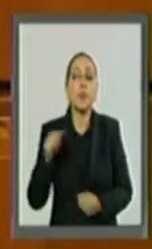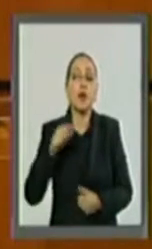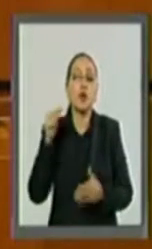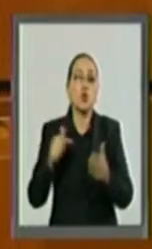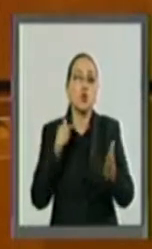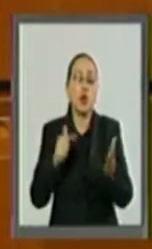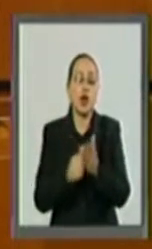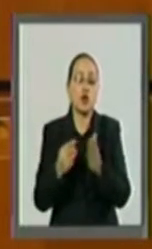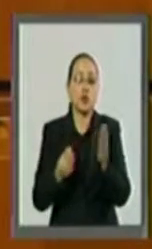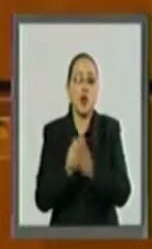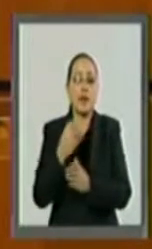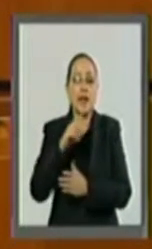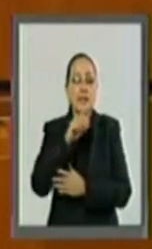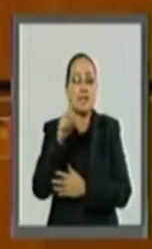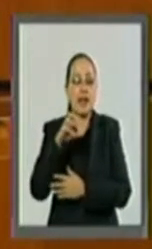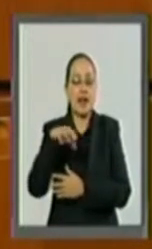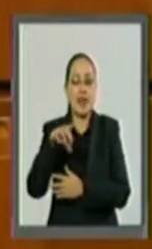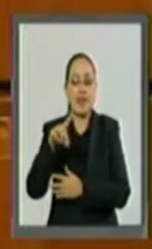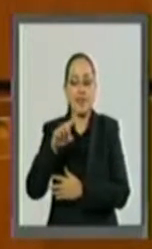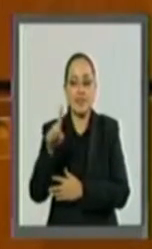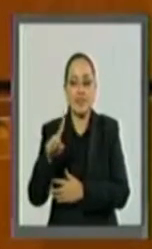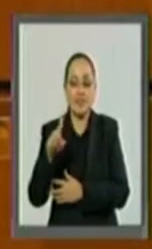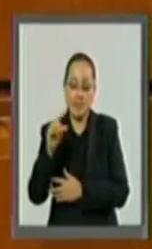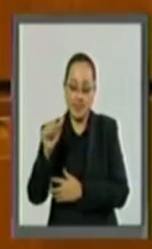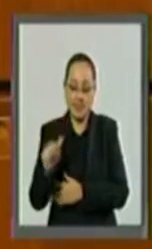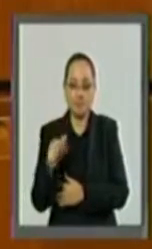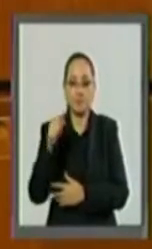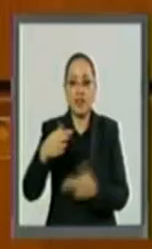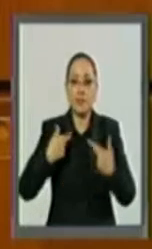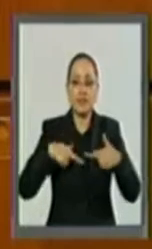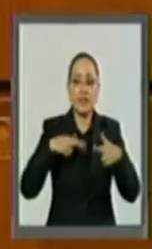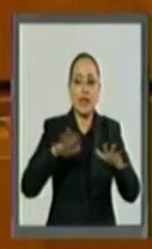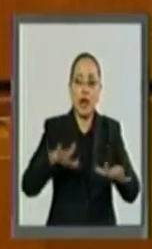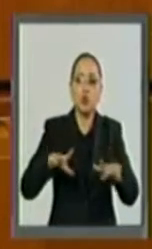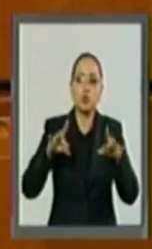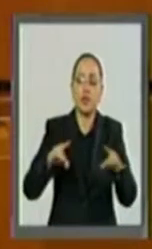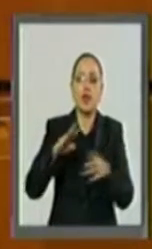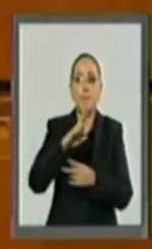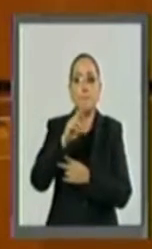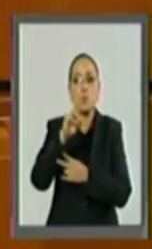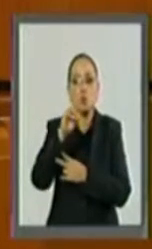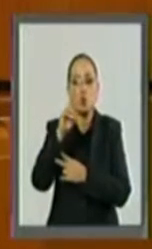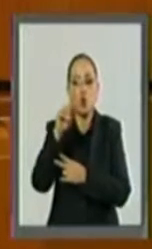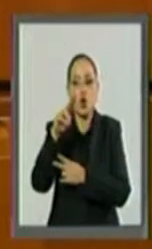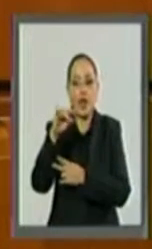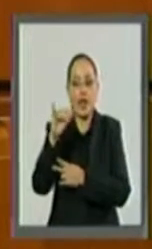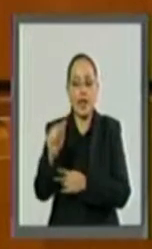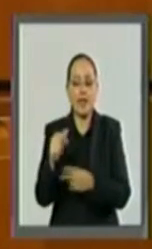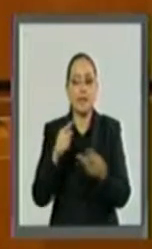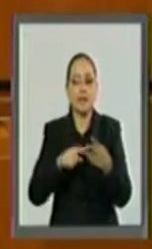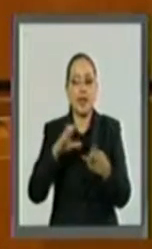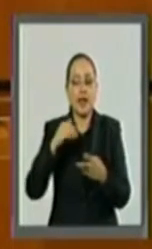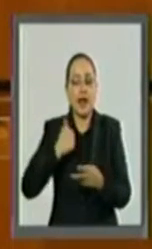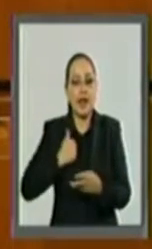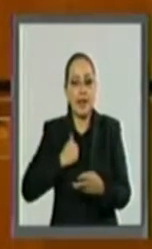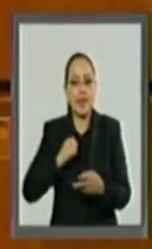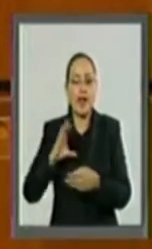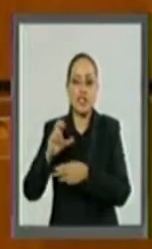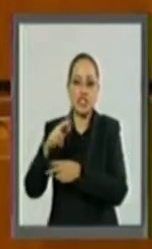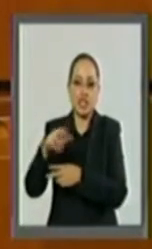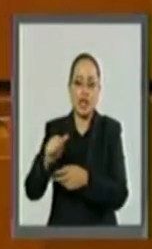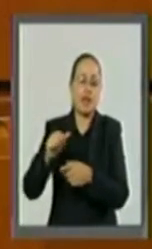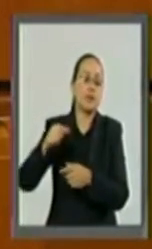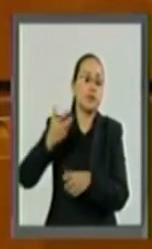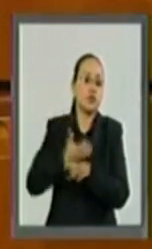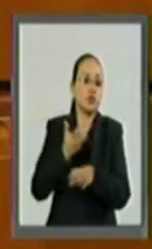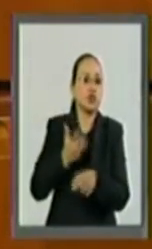el Gobierno Mexicano, junto con los representantes de Australia, Brunei, Canadá, Chile, Estados Unidos, Japón,